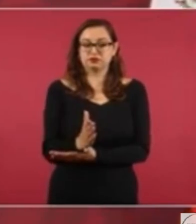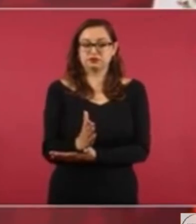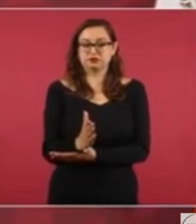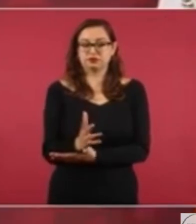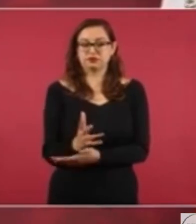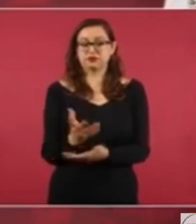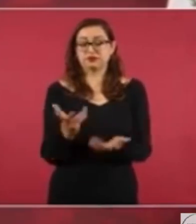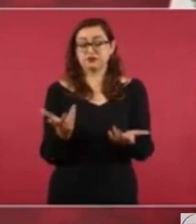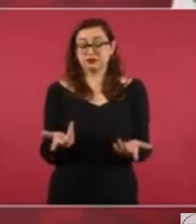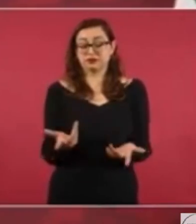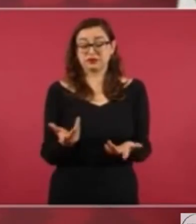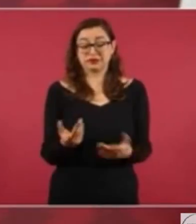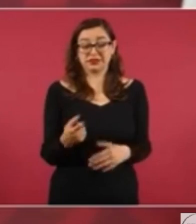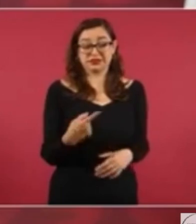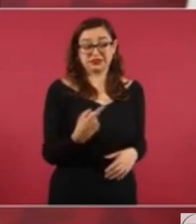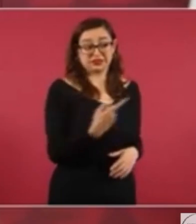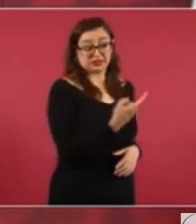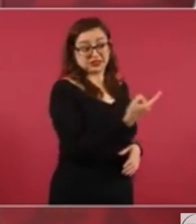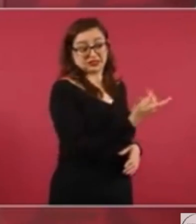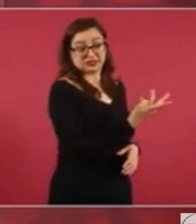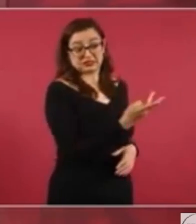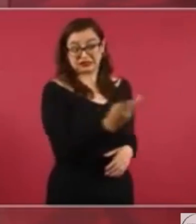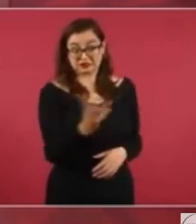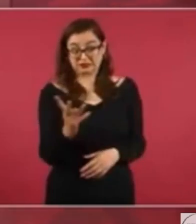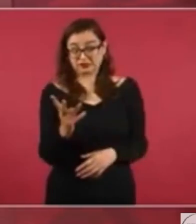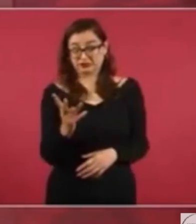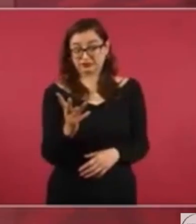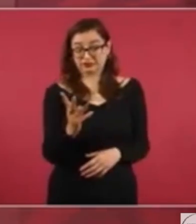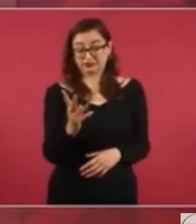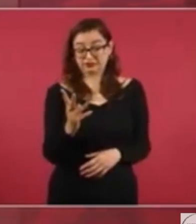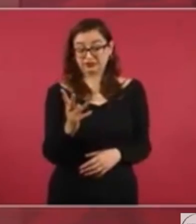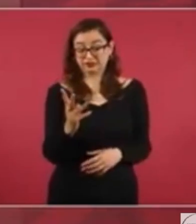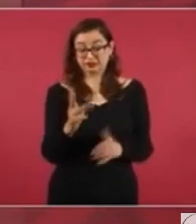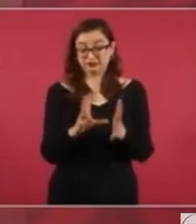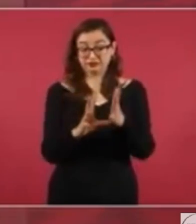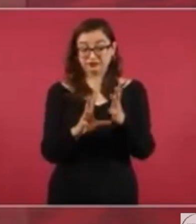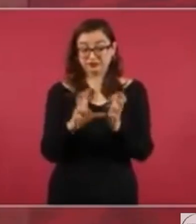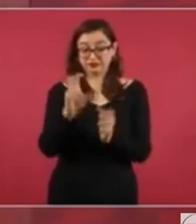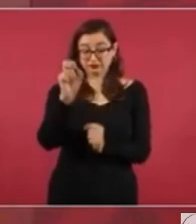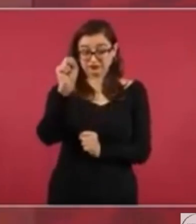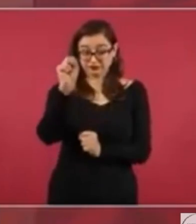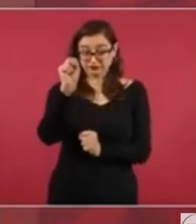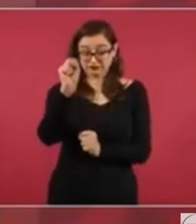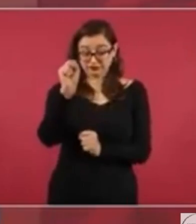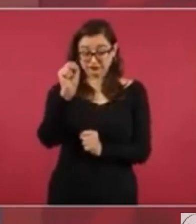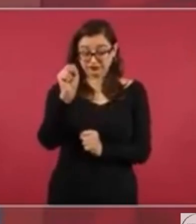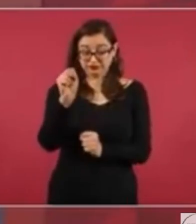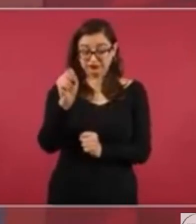Constitución el dominio de la nación sobre las costas.